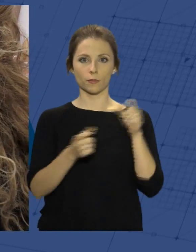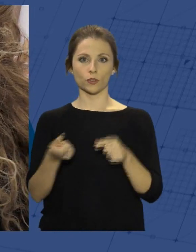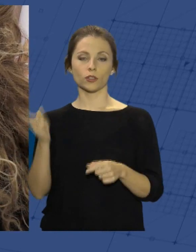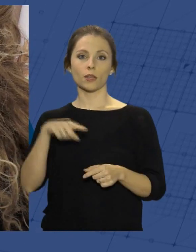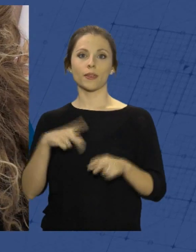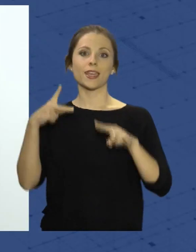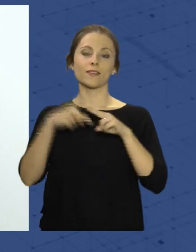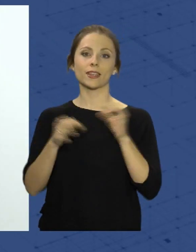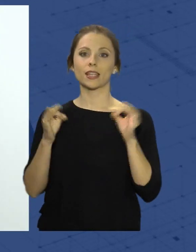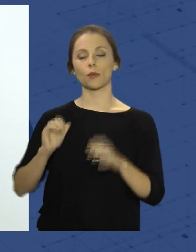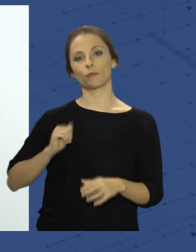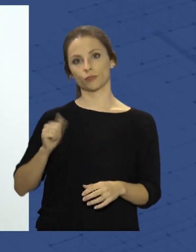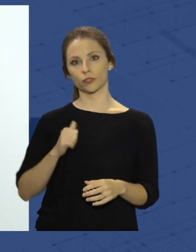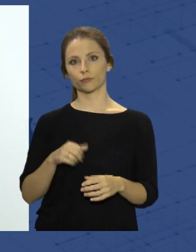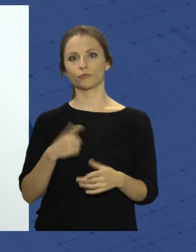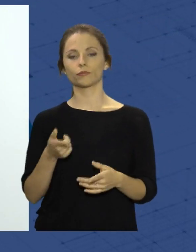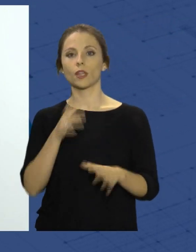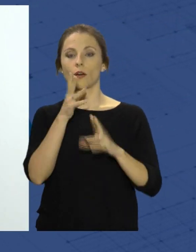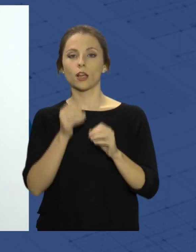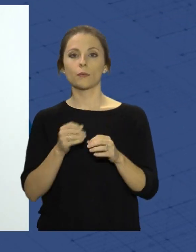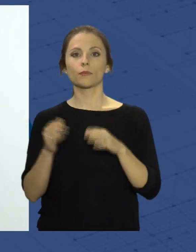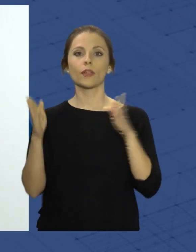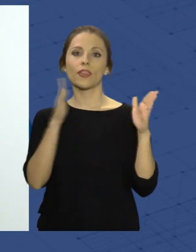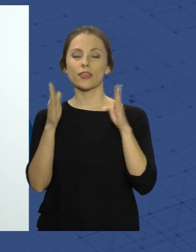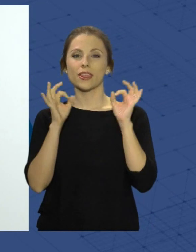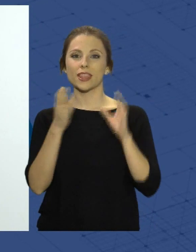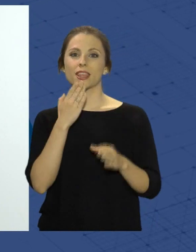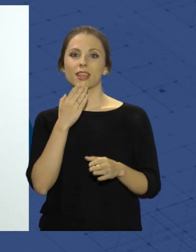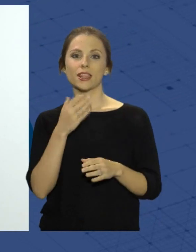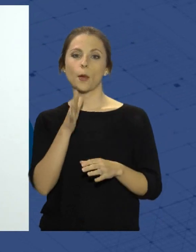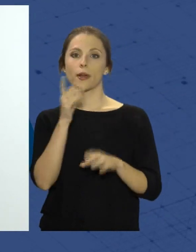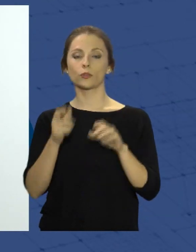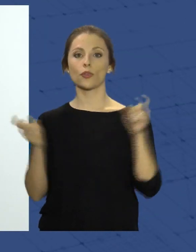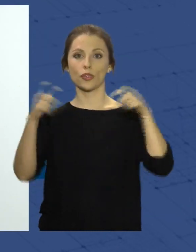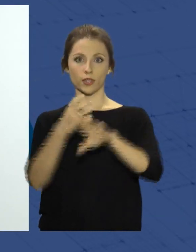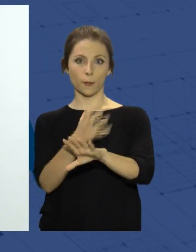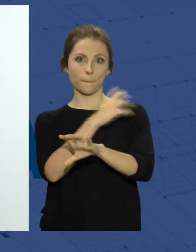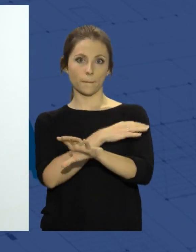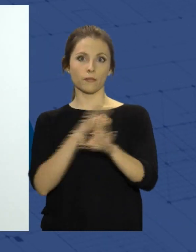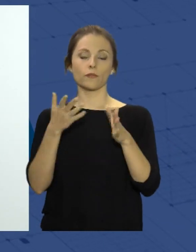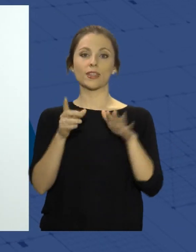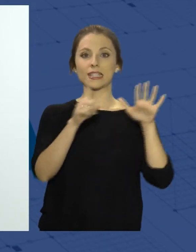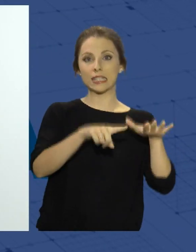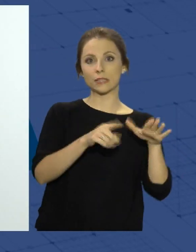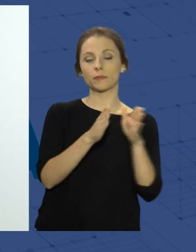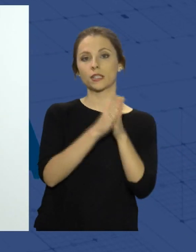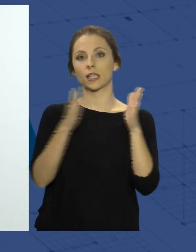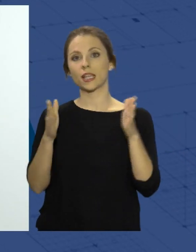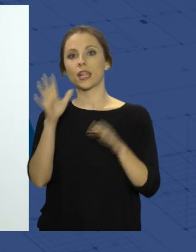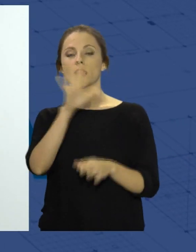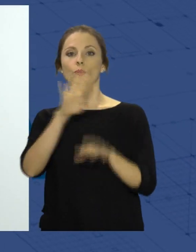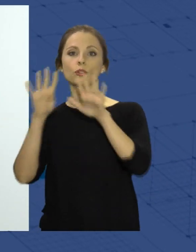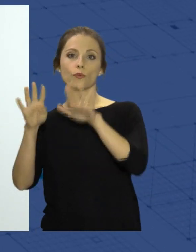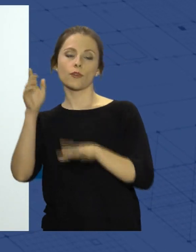hospitalizaciones. Ahora mismo los tramos de edad que estamos recomendando para pedir cita previa son entre los 6 meses y los 59